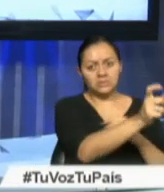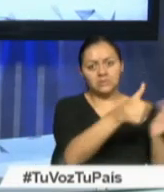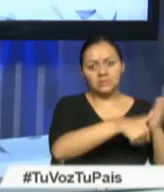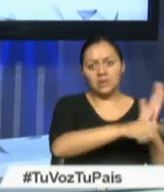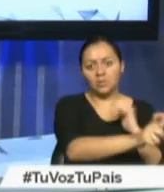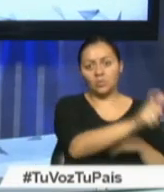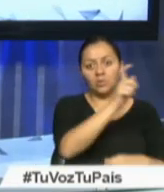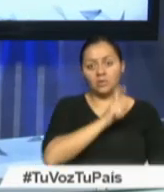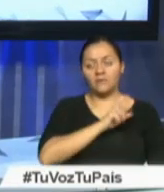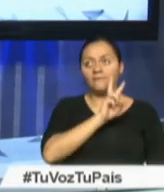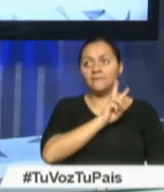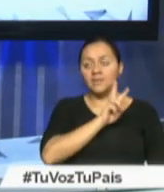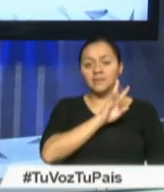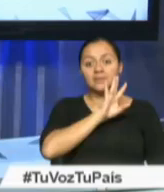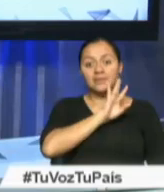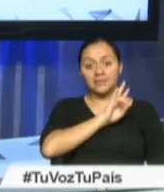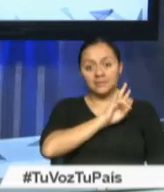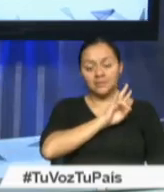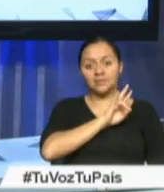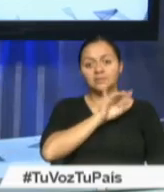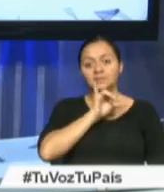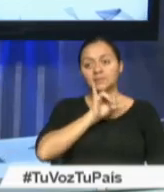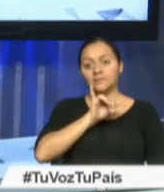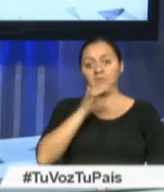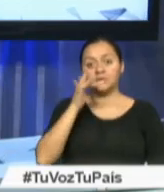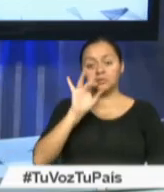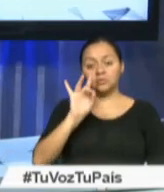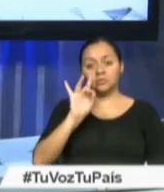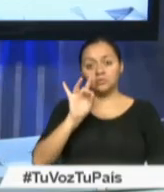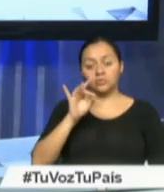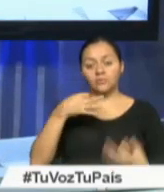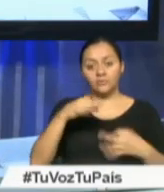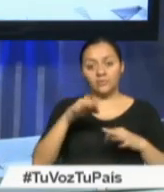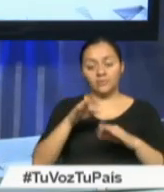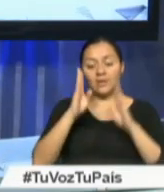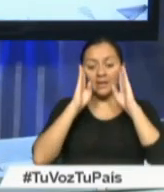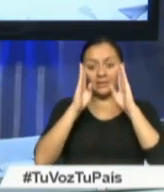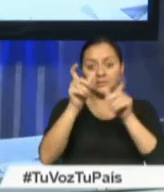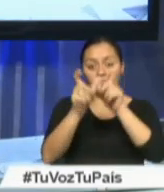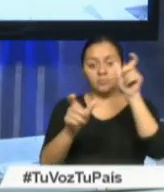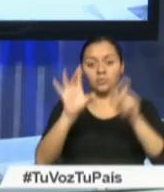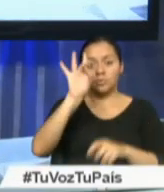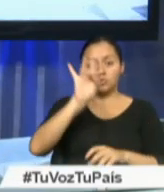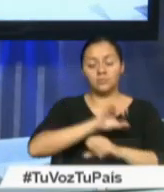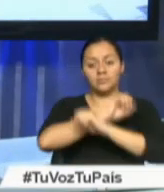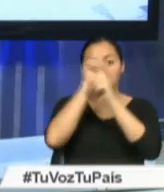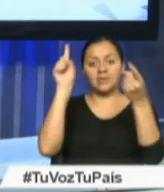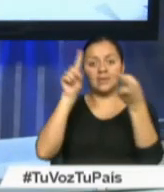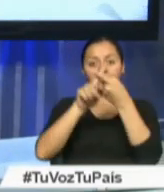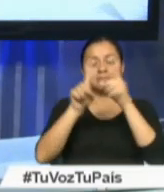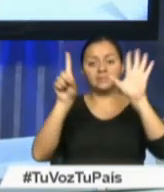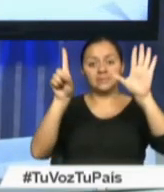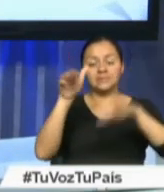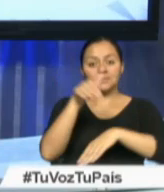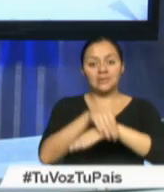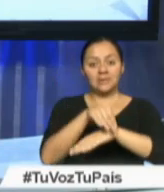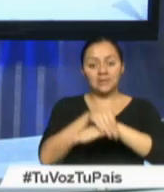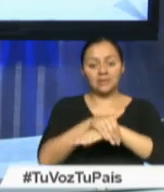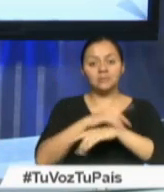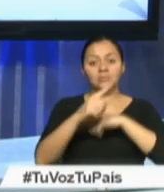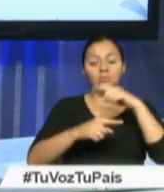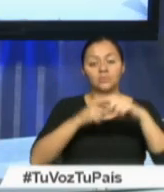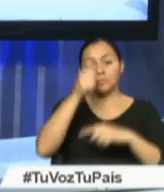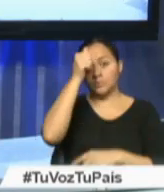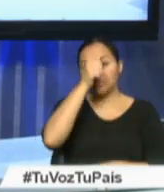17 y sábado 18 de febrero. La atención a los usuarios será de 8 de la mañana a 6 de la tarde mientras que el día